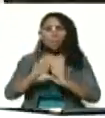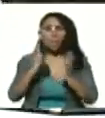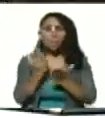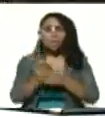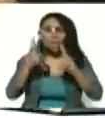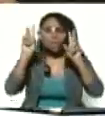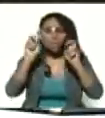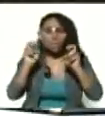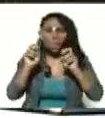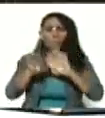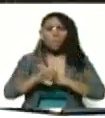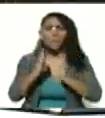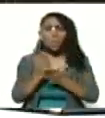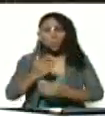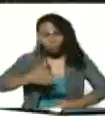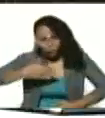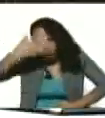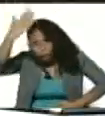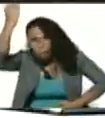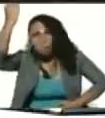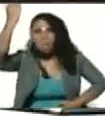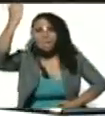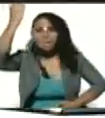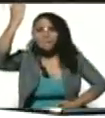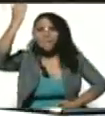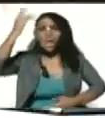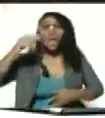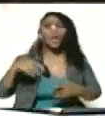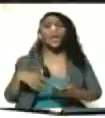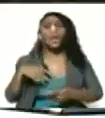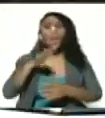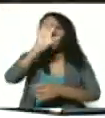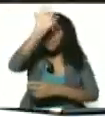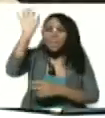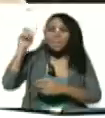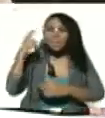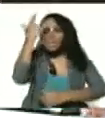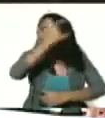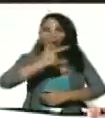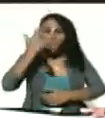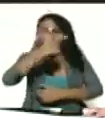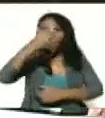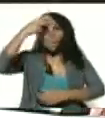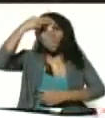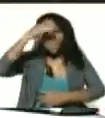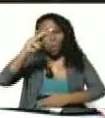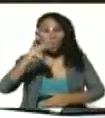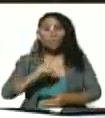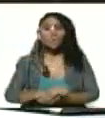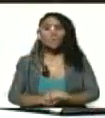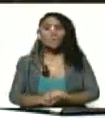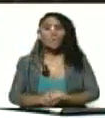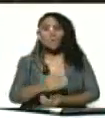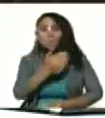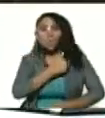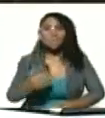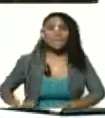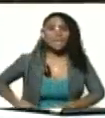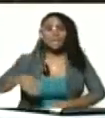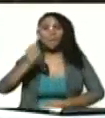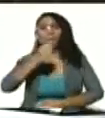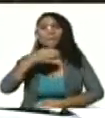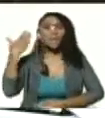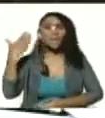nuevo. El mundo árabe, los países africanos, México, con su presidente digno.